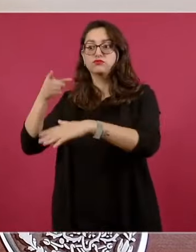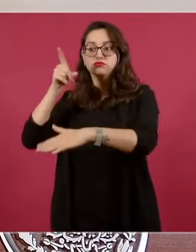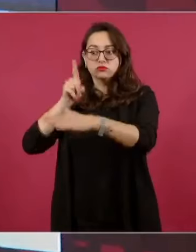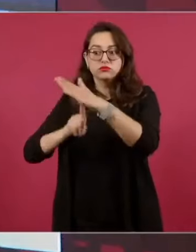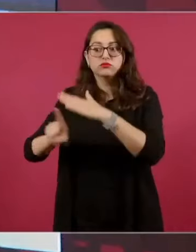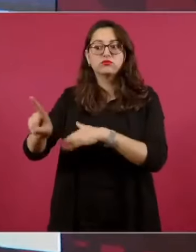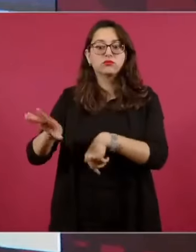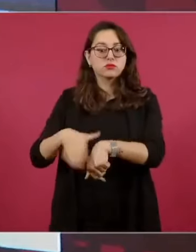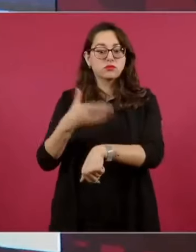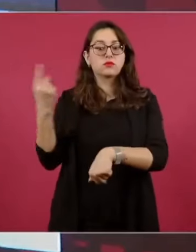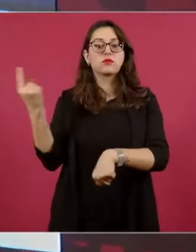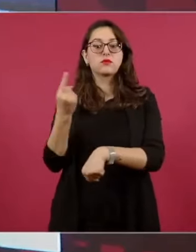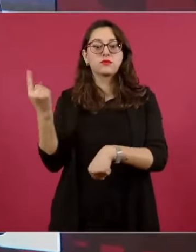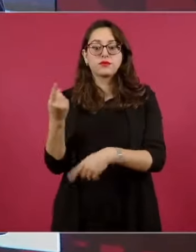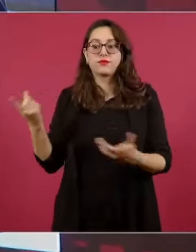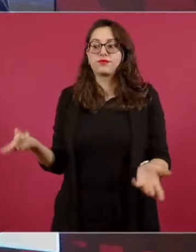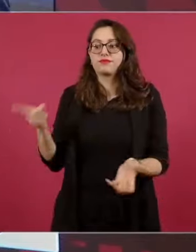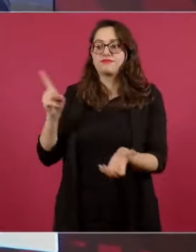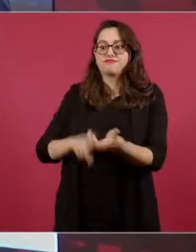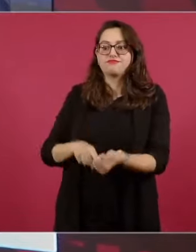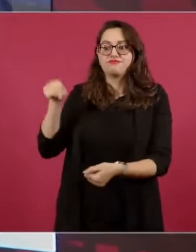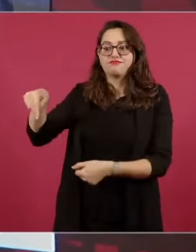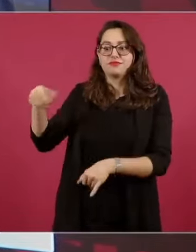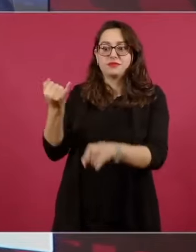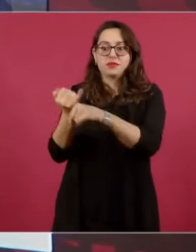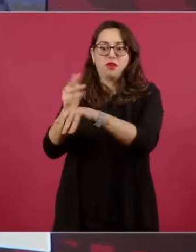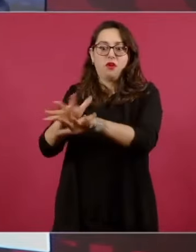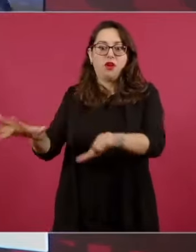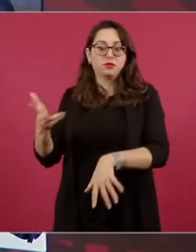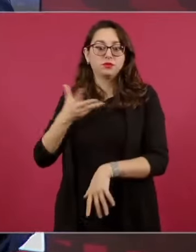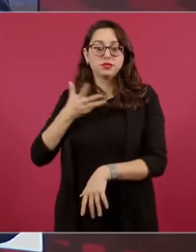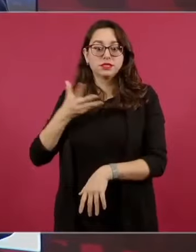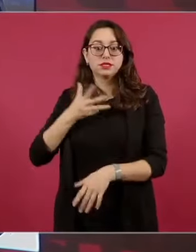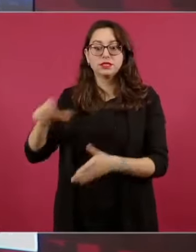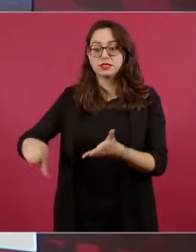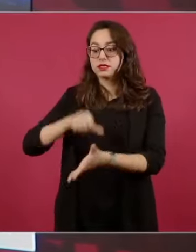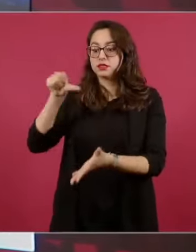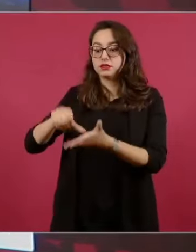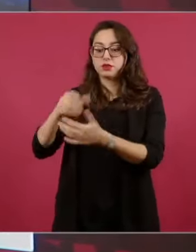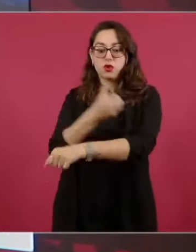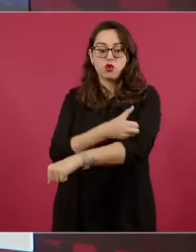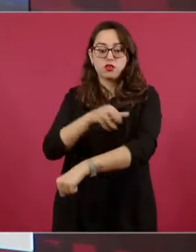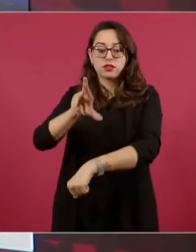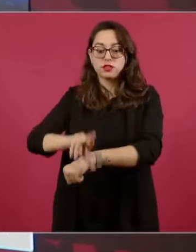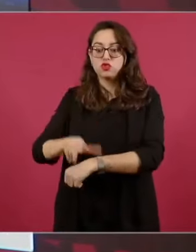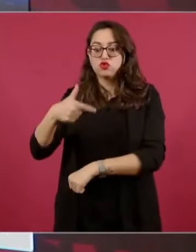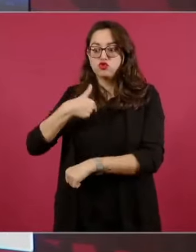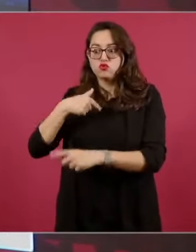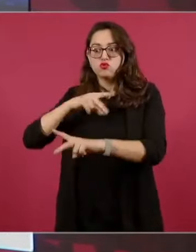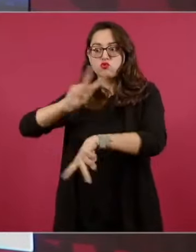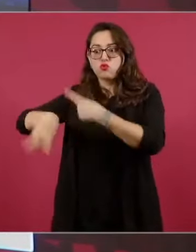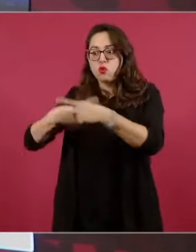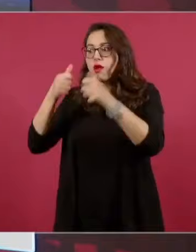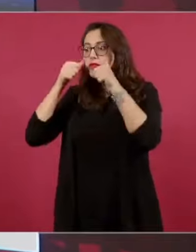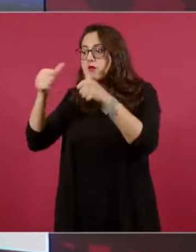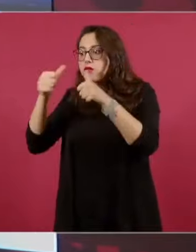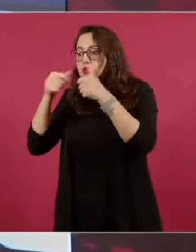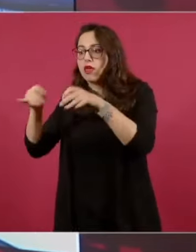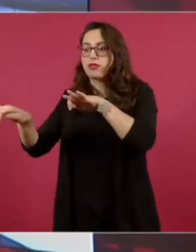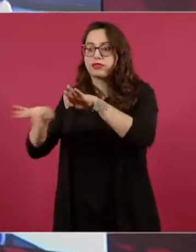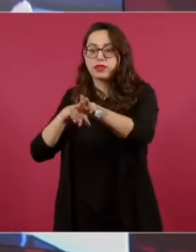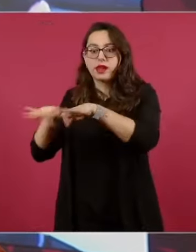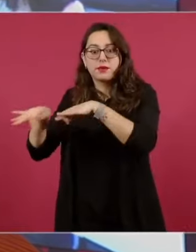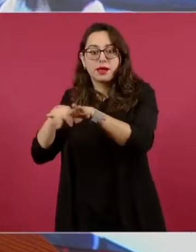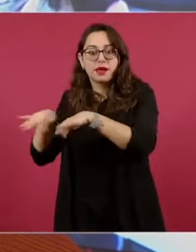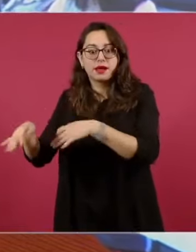de coordinación y mando y voy a trabajar. Y para qué voy